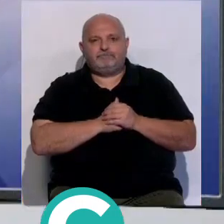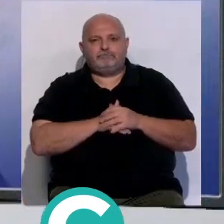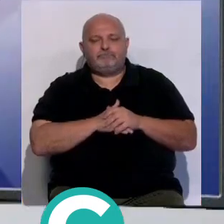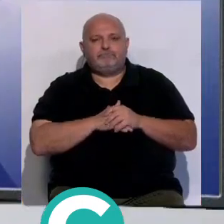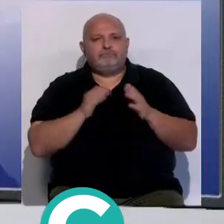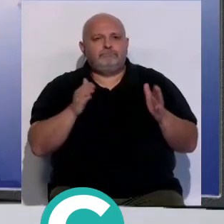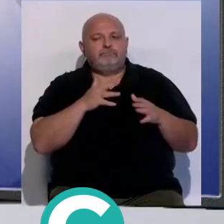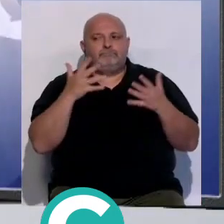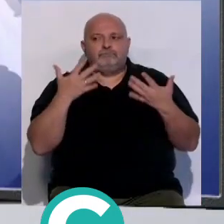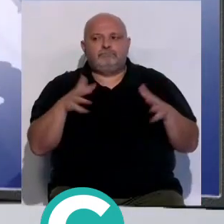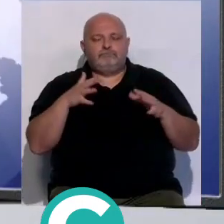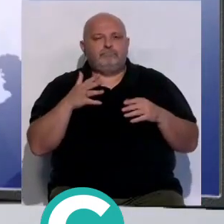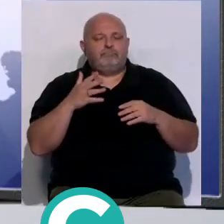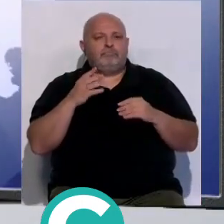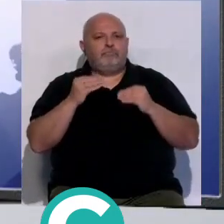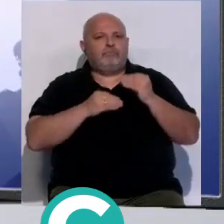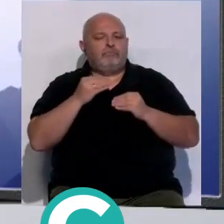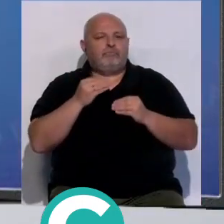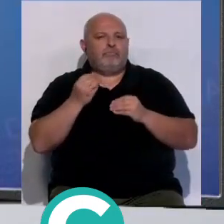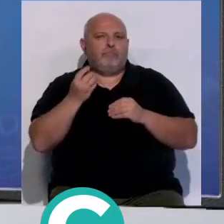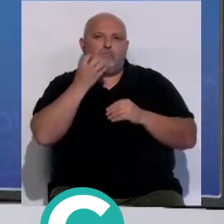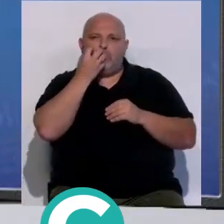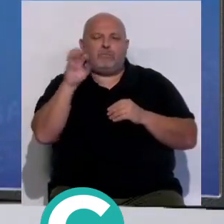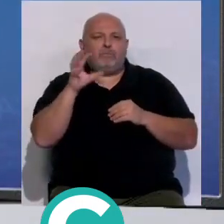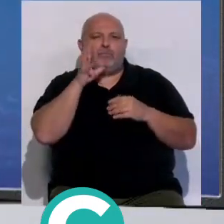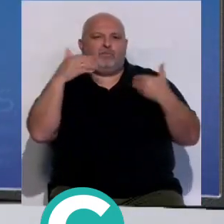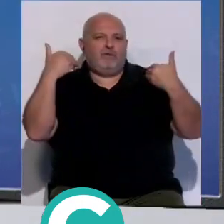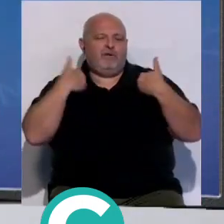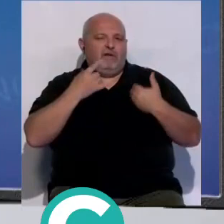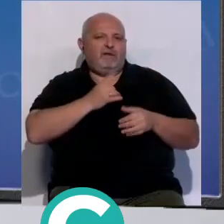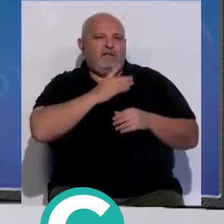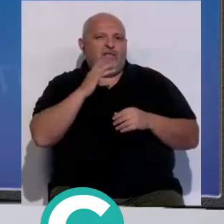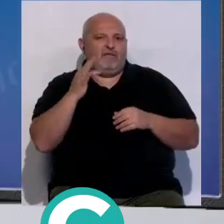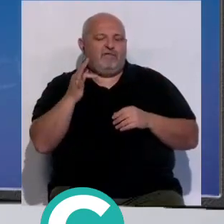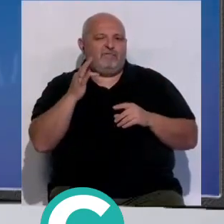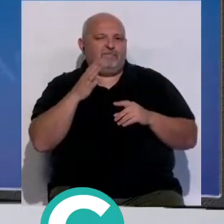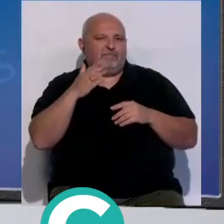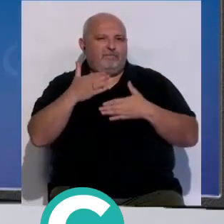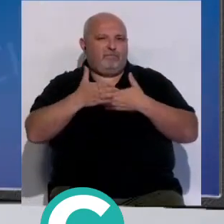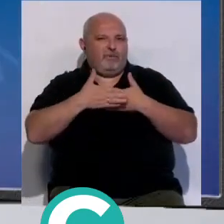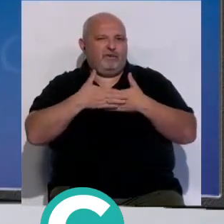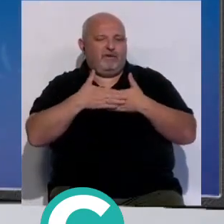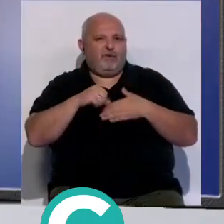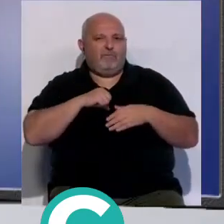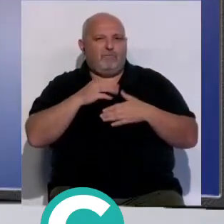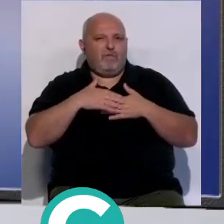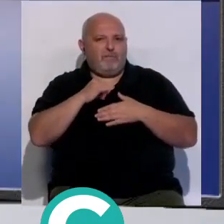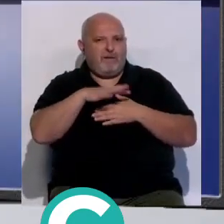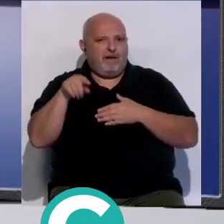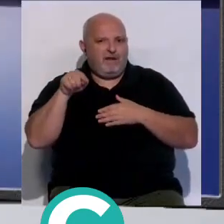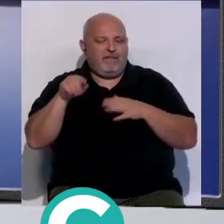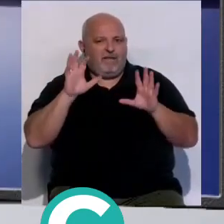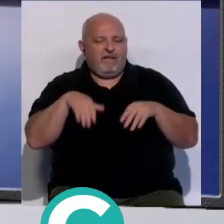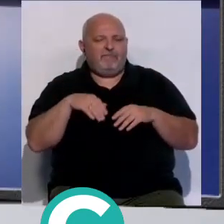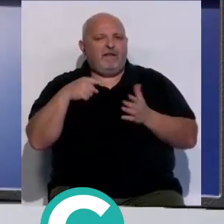El miércoles registrábamos la protesta convocada por el sindicato Césiva a las puertas del hospital Puerta del